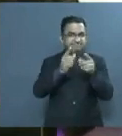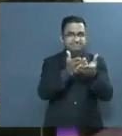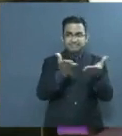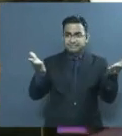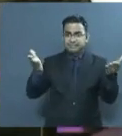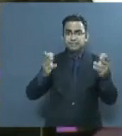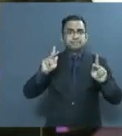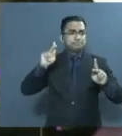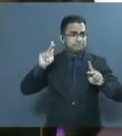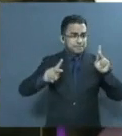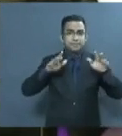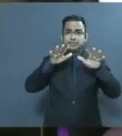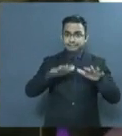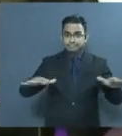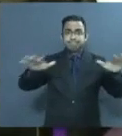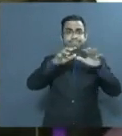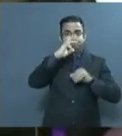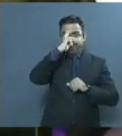Conciudadanos.